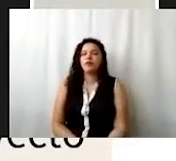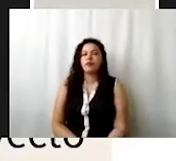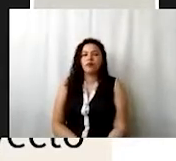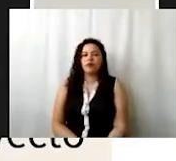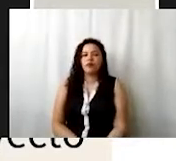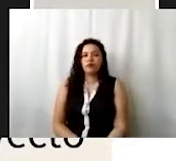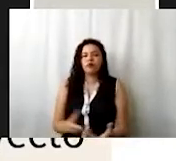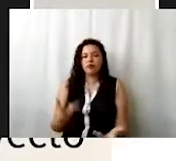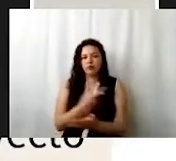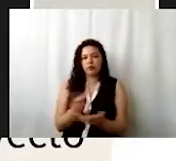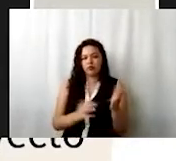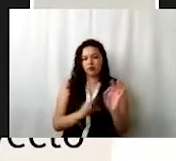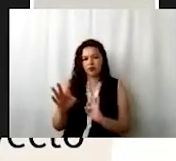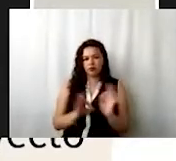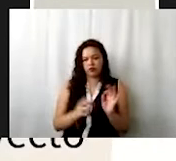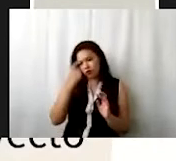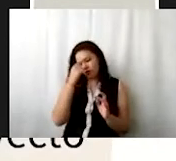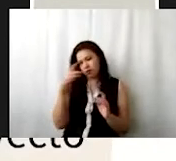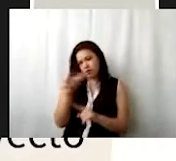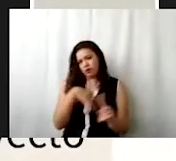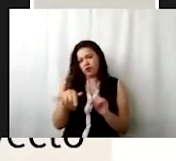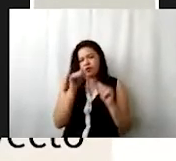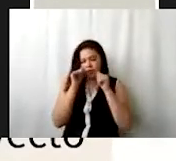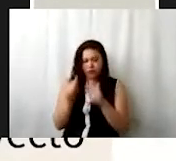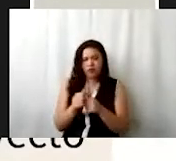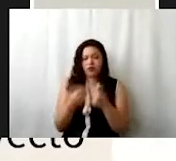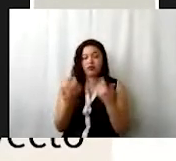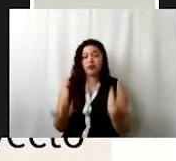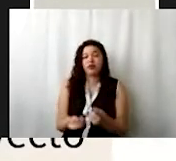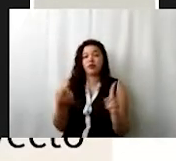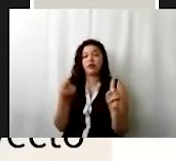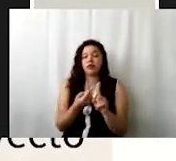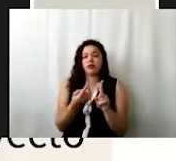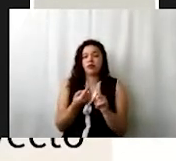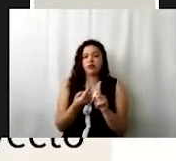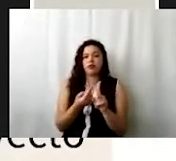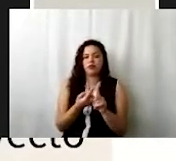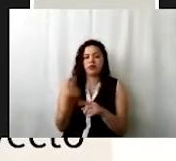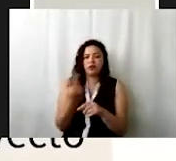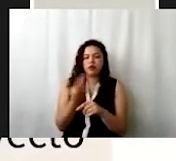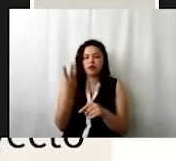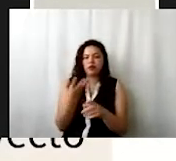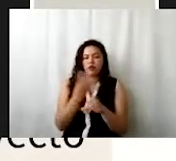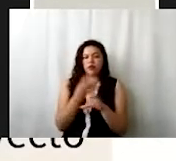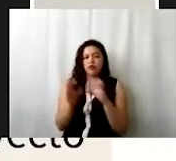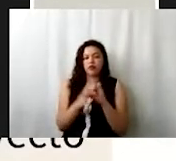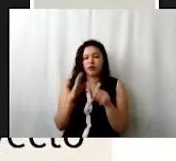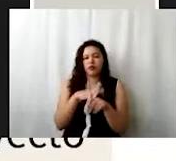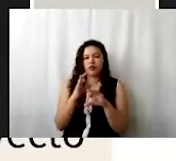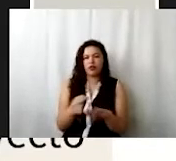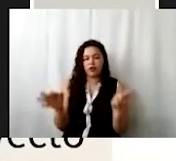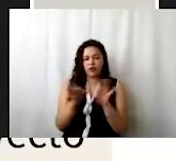el programa de trabajo en el aspecto asistencial. Para ello, se consideran tres elementos clave, lo que es el programa,